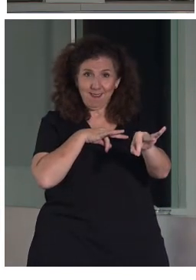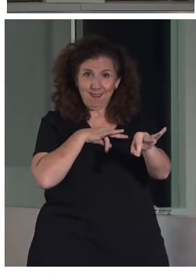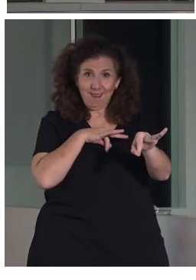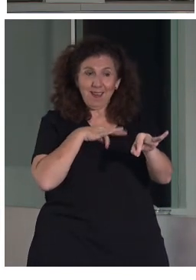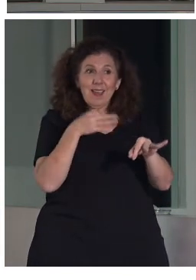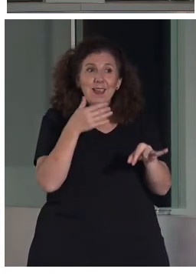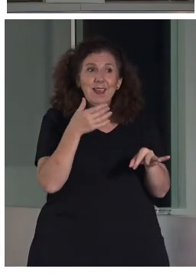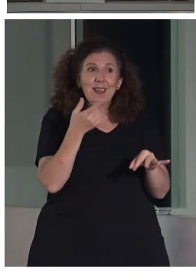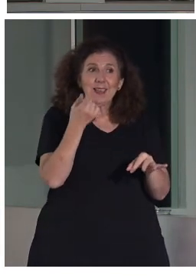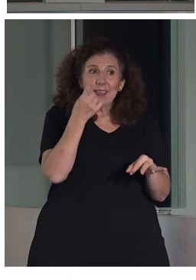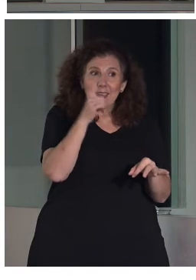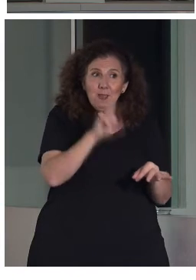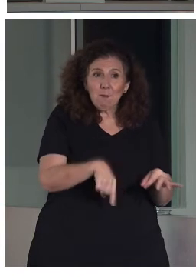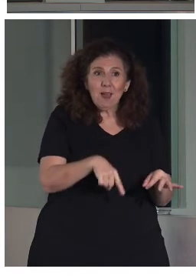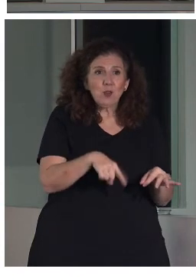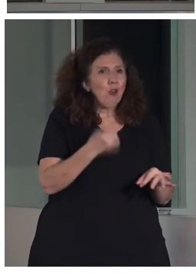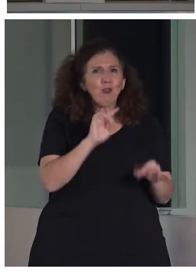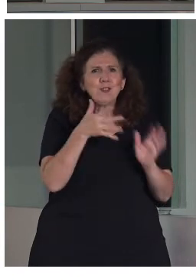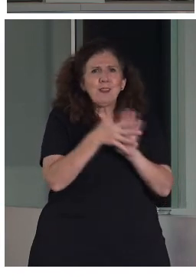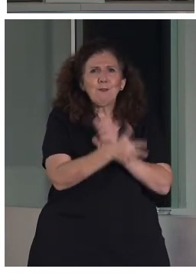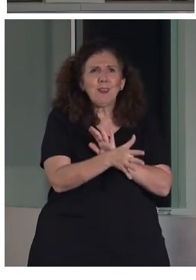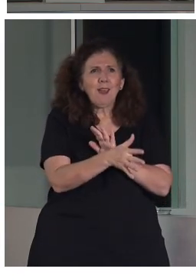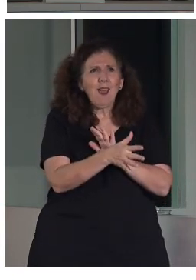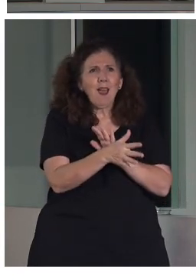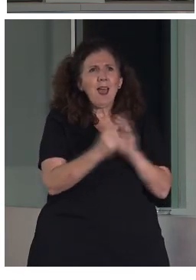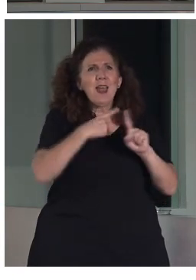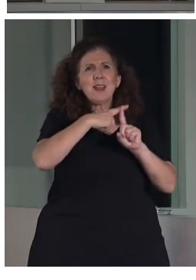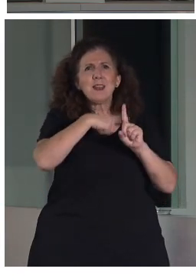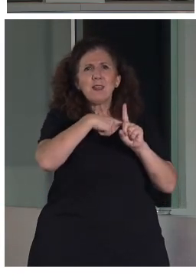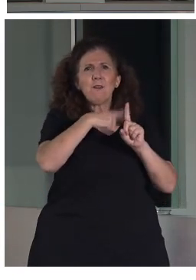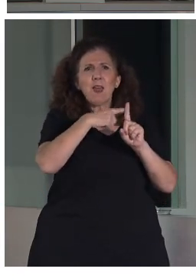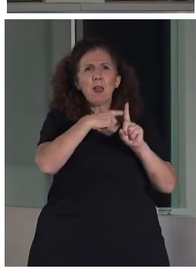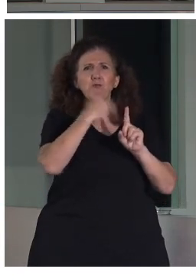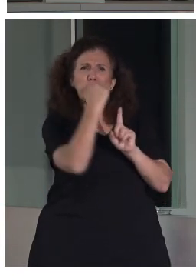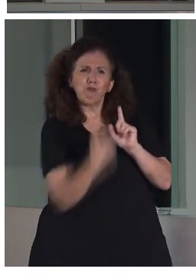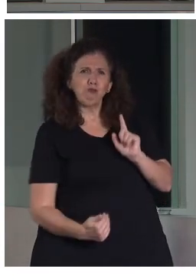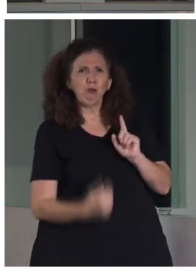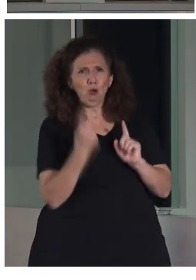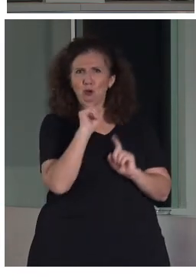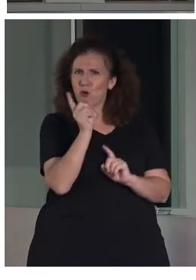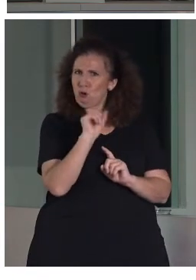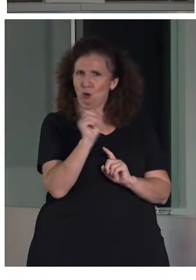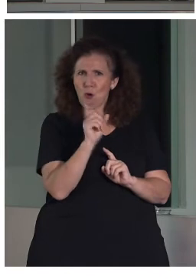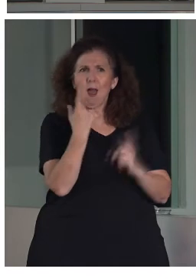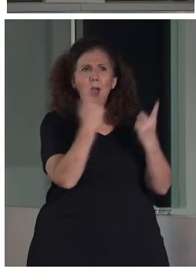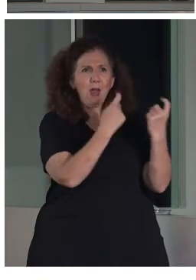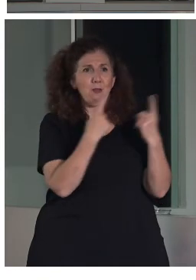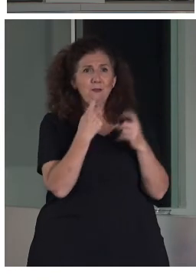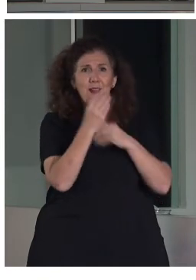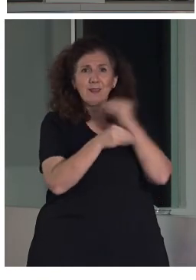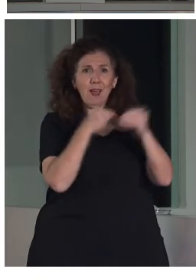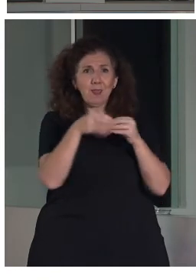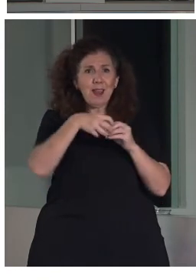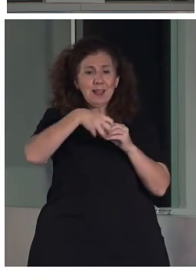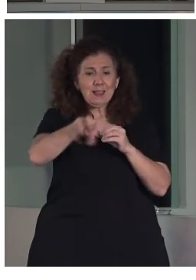menos tiene que ser una reducción del nivel. Porque hay un concepto que yo suelo hablar y es la segmentación. En el